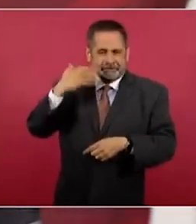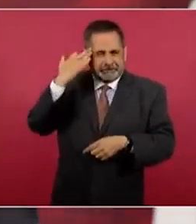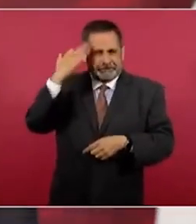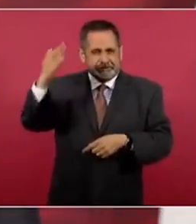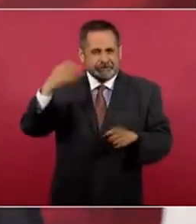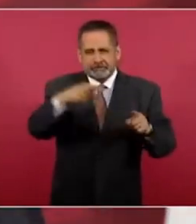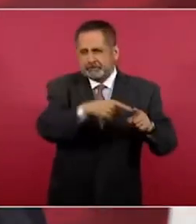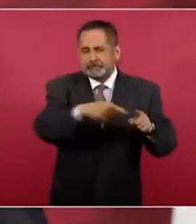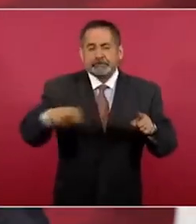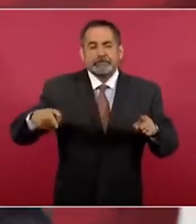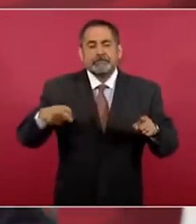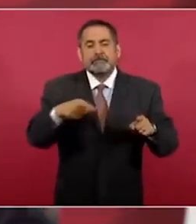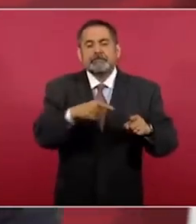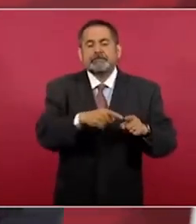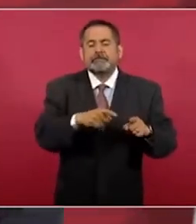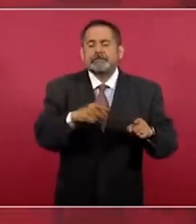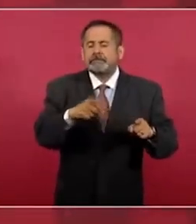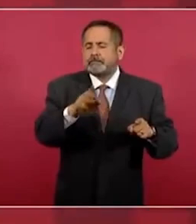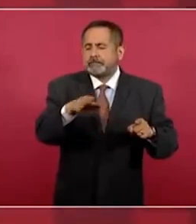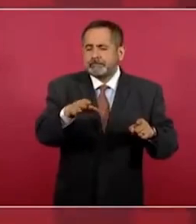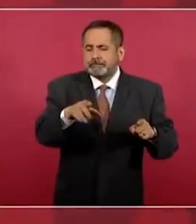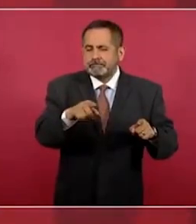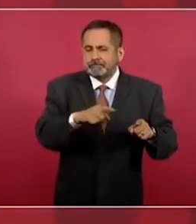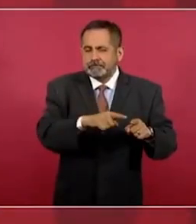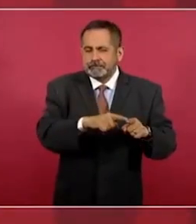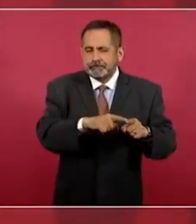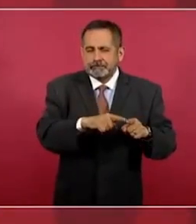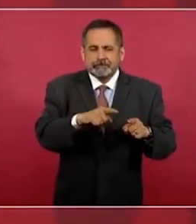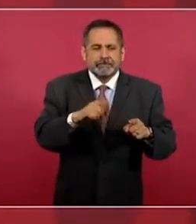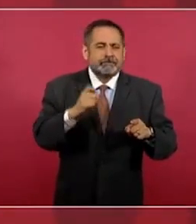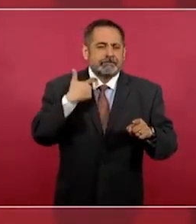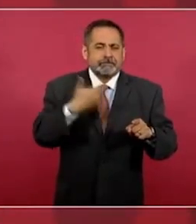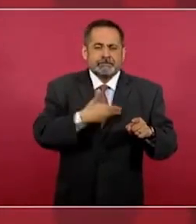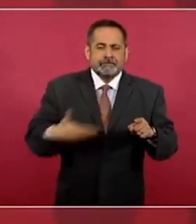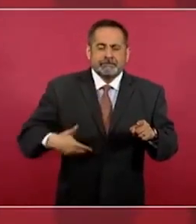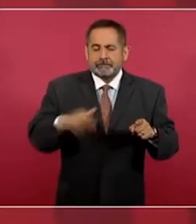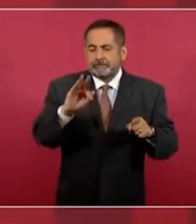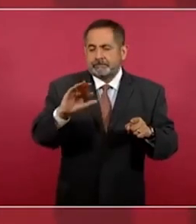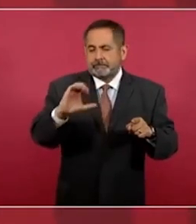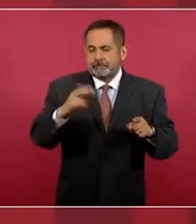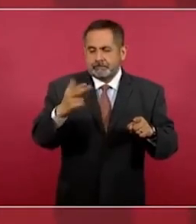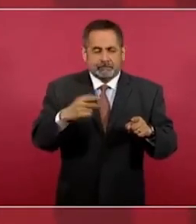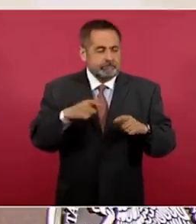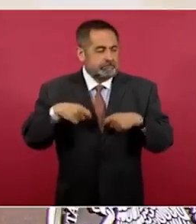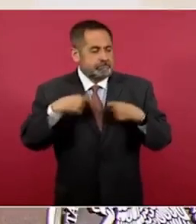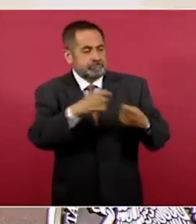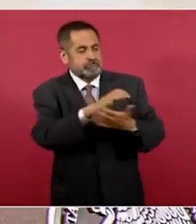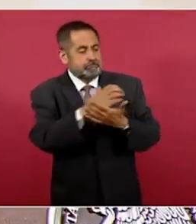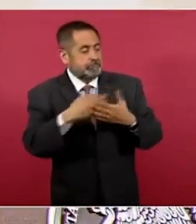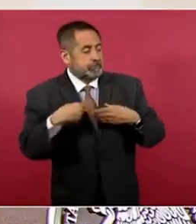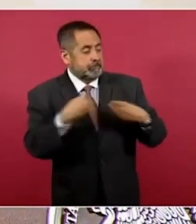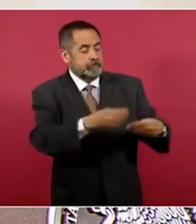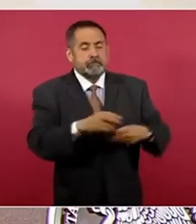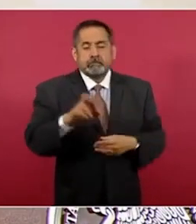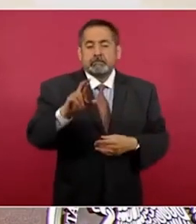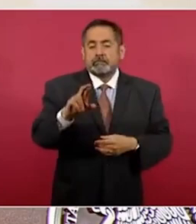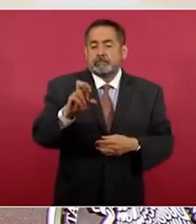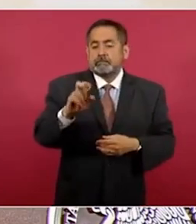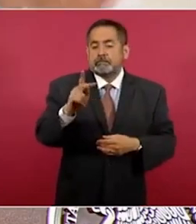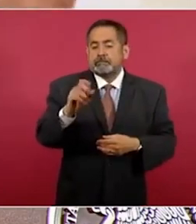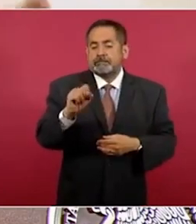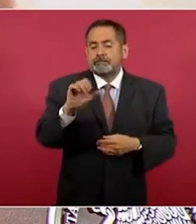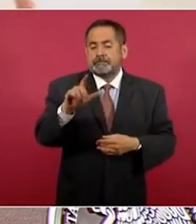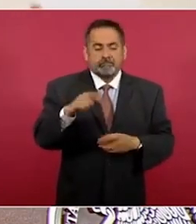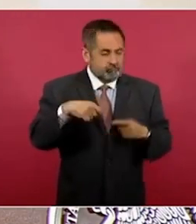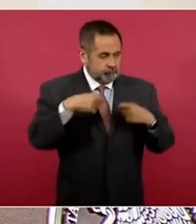de Calderón a Repsol para sacar